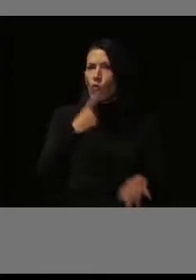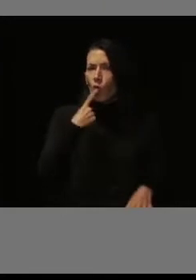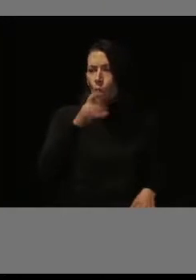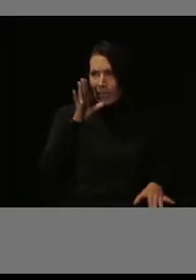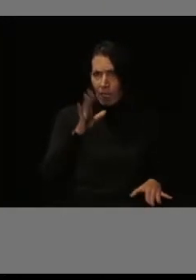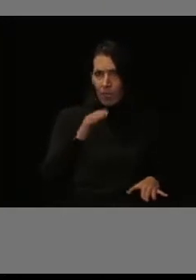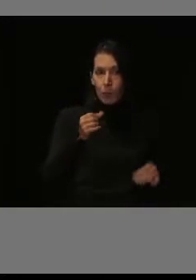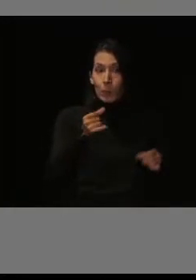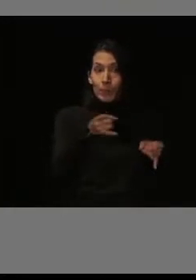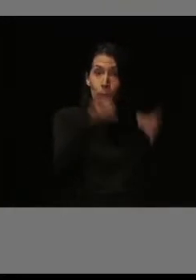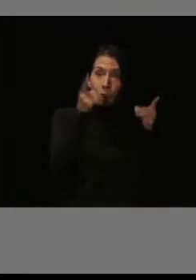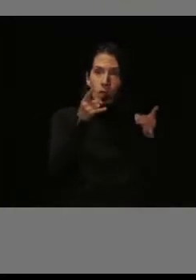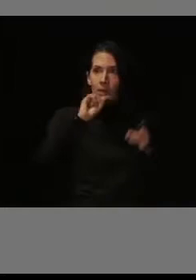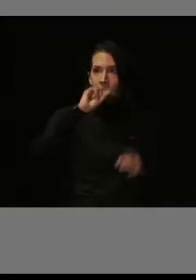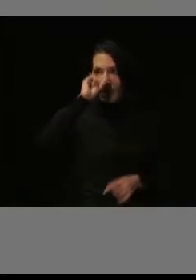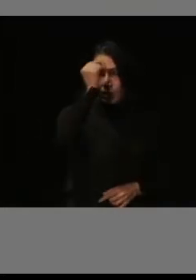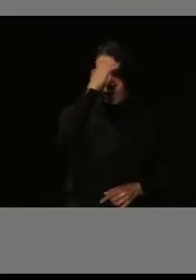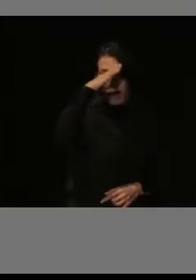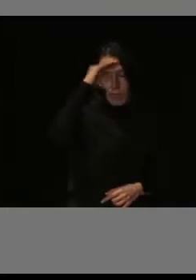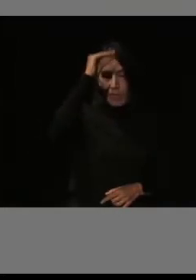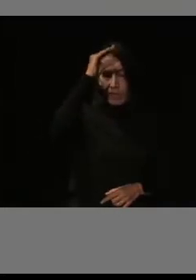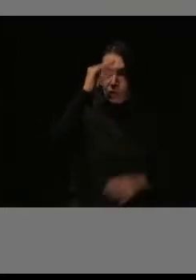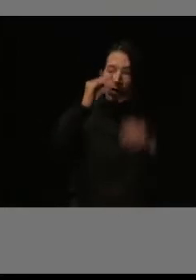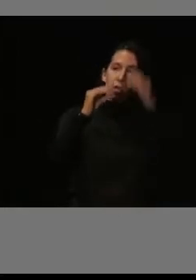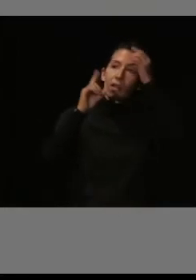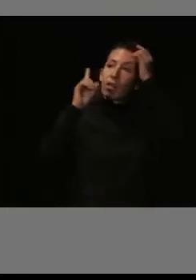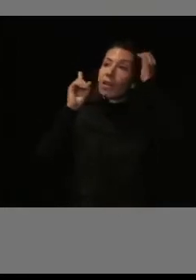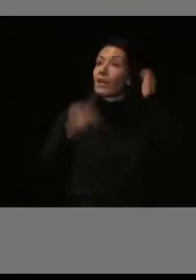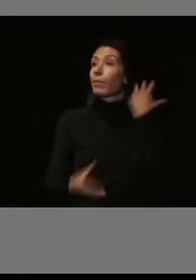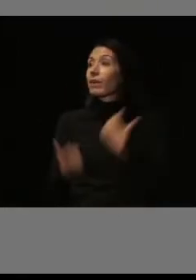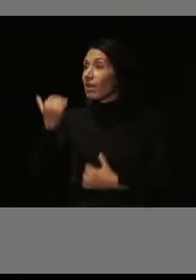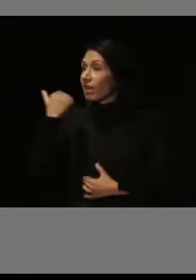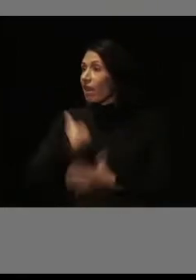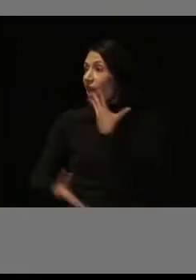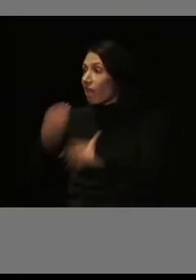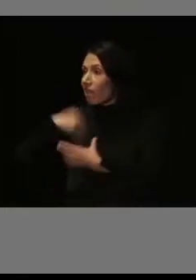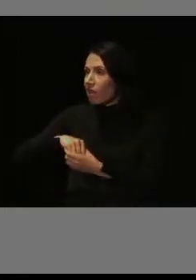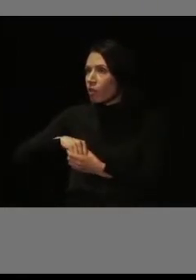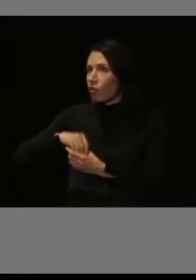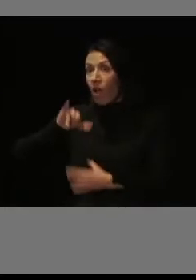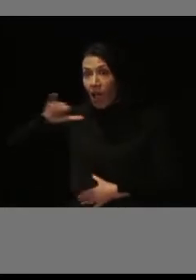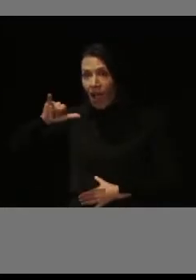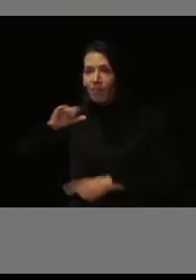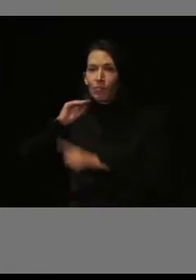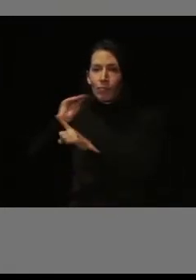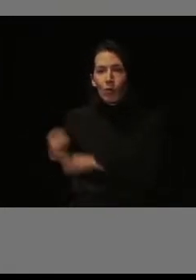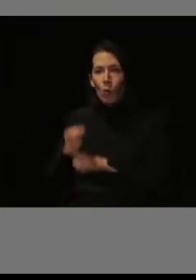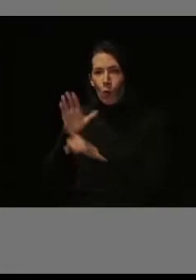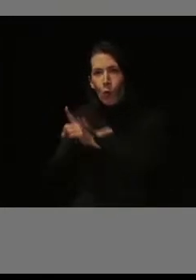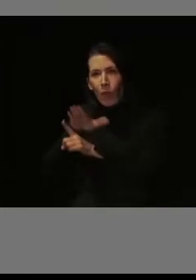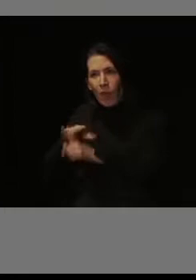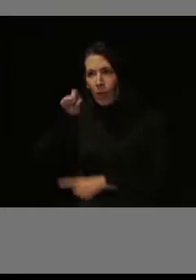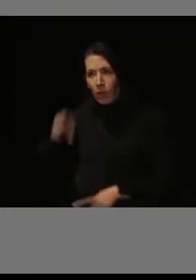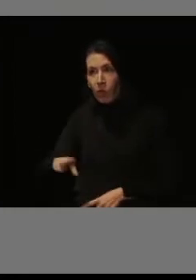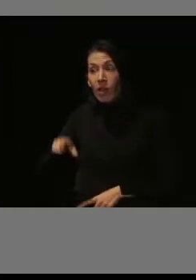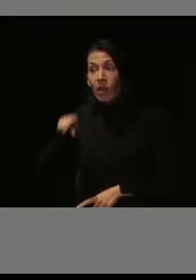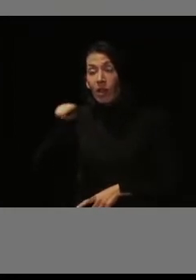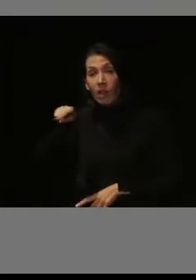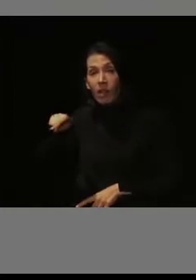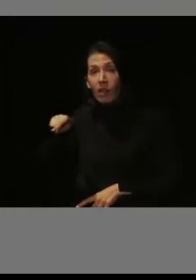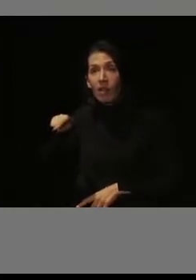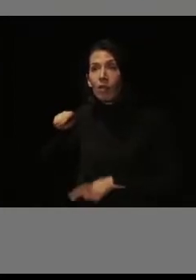Y, por otro lado, lo hacemos cuidando del talento que tenemos dentro, cuidando de las personas. Y, precisamente, dentro de ese cuidado de las personas